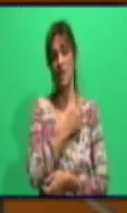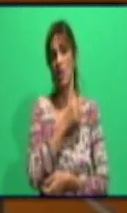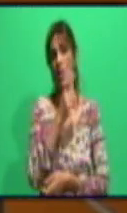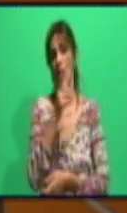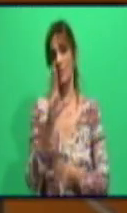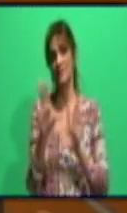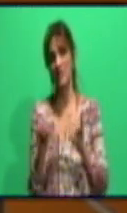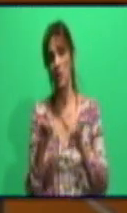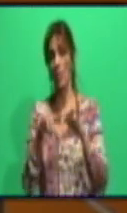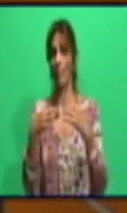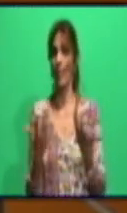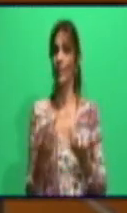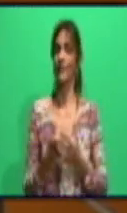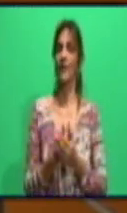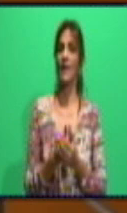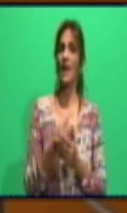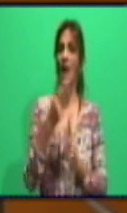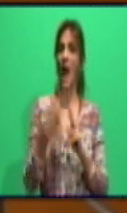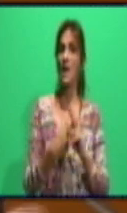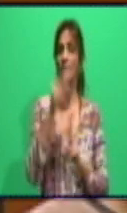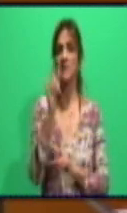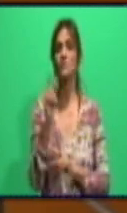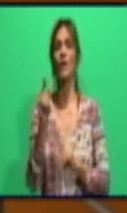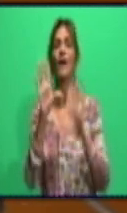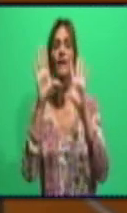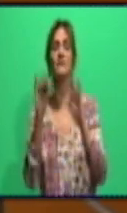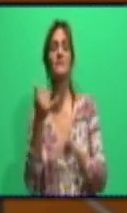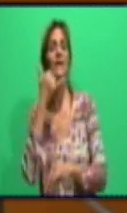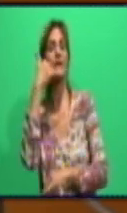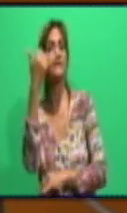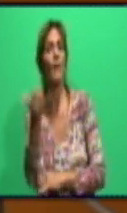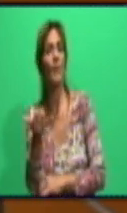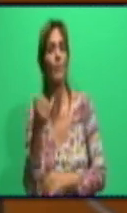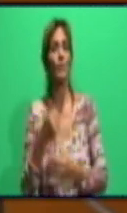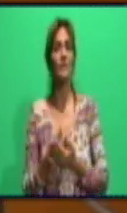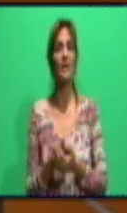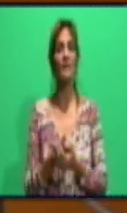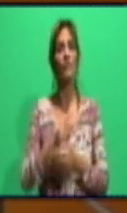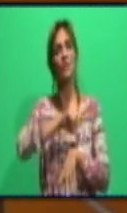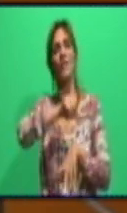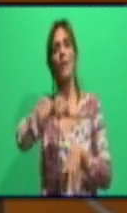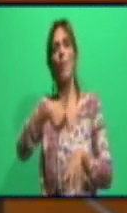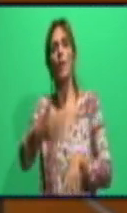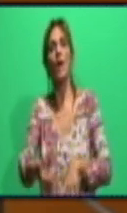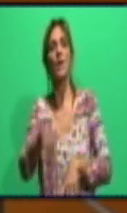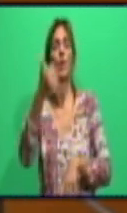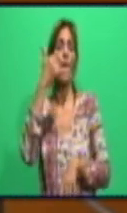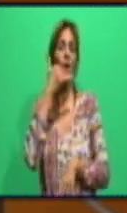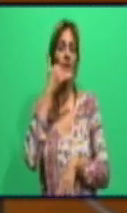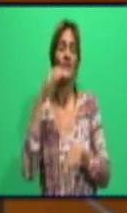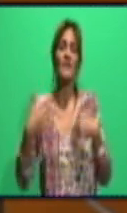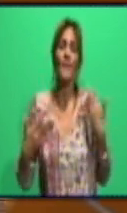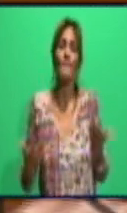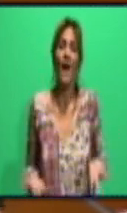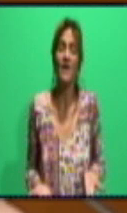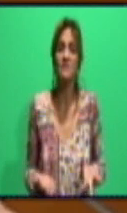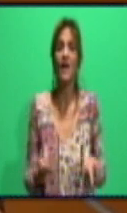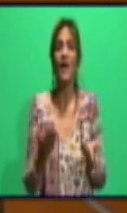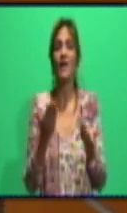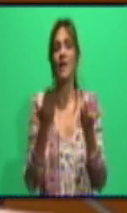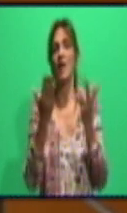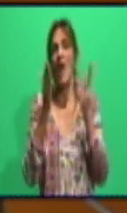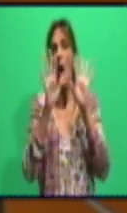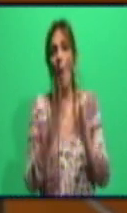teléfono y demoran en contestarle, a veces están constantemente ocupados, y es que, por ejemplo, en la oficina, donde tradicionalmente en